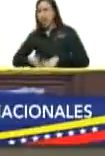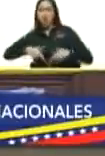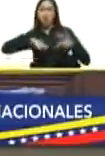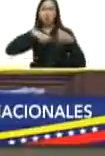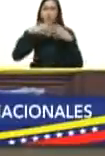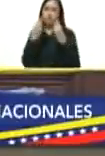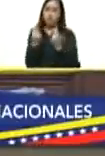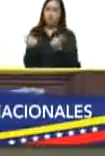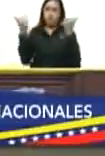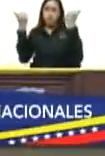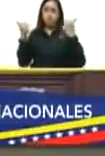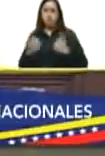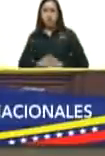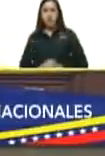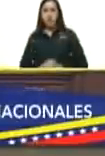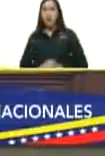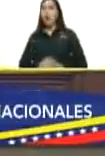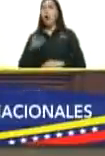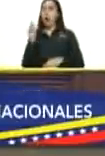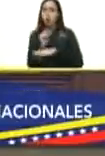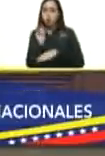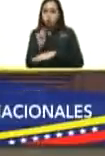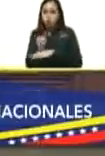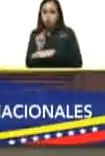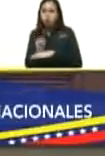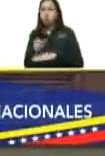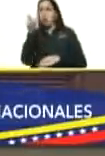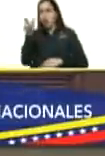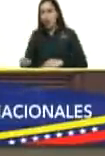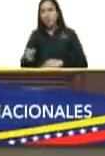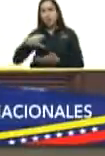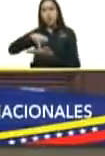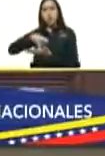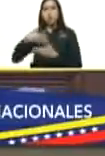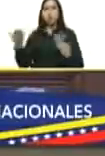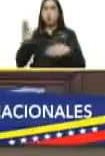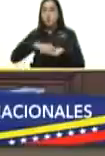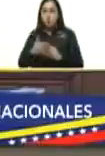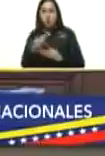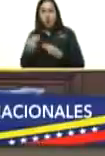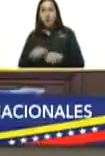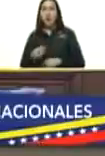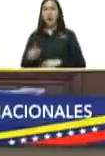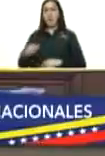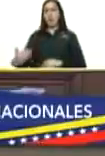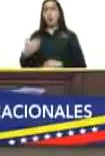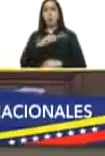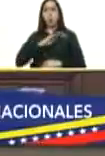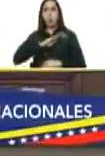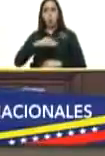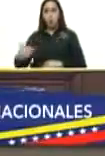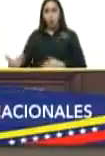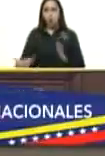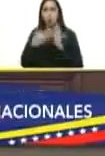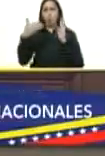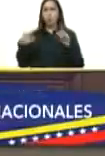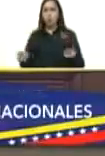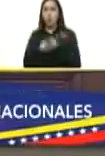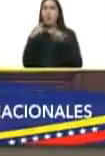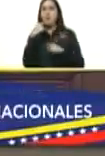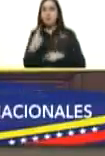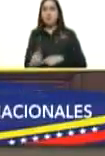calles y luego acuse a su víctima de haberse autolanzado la bomba así más o menos en la guerra económica